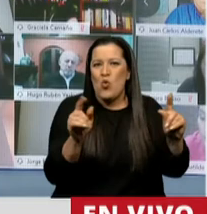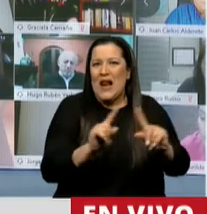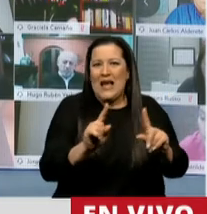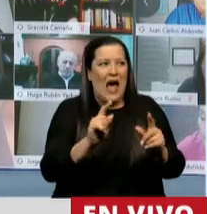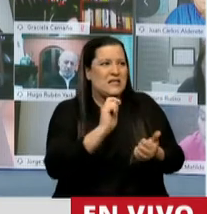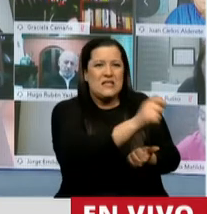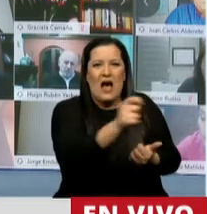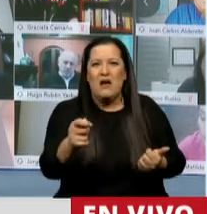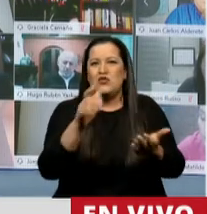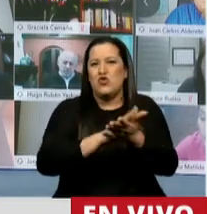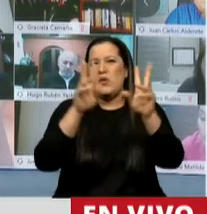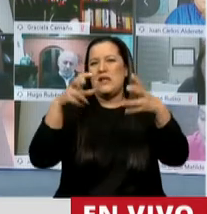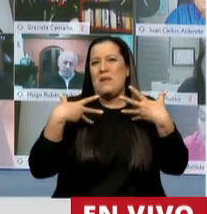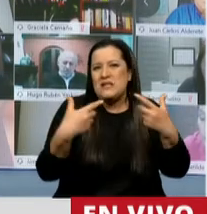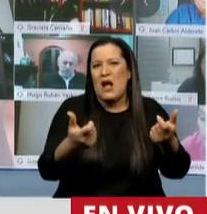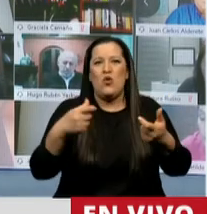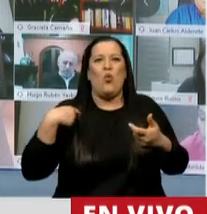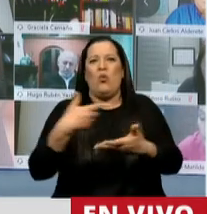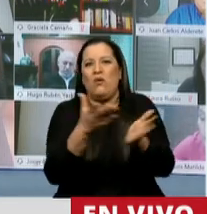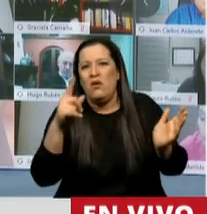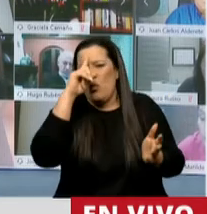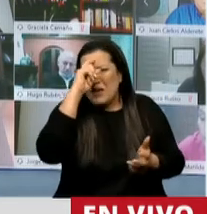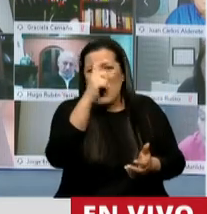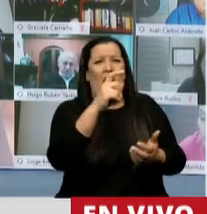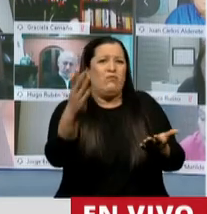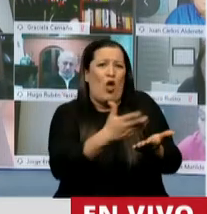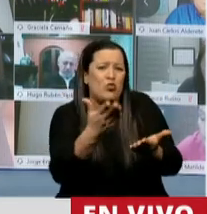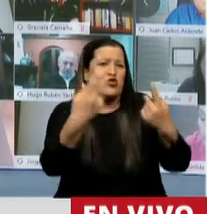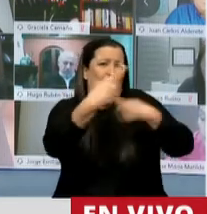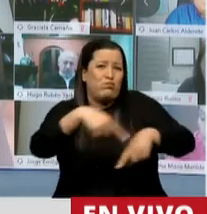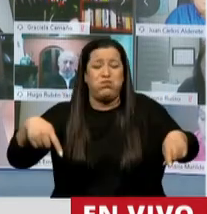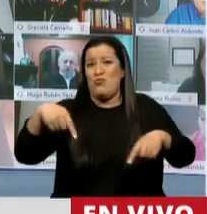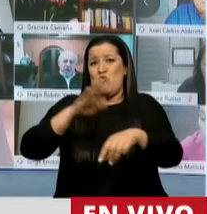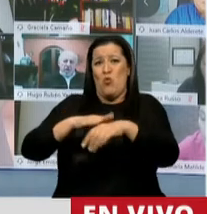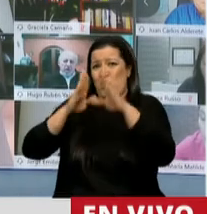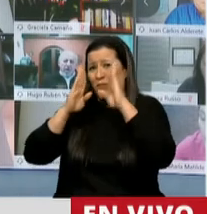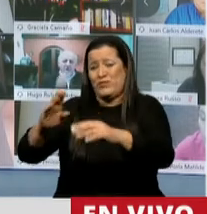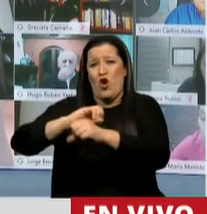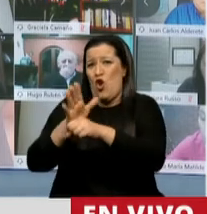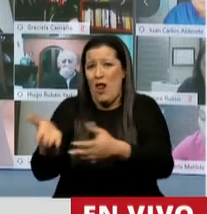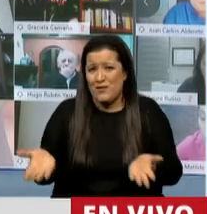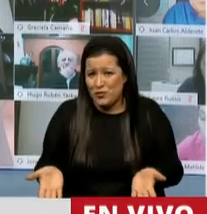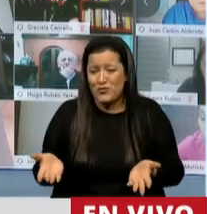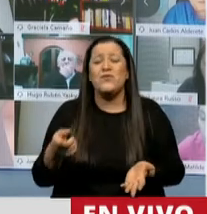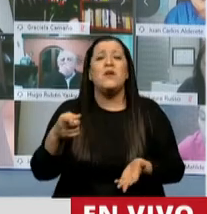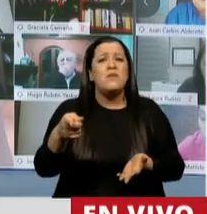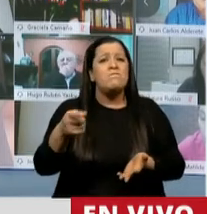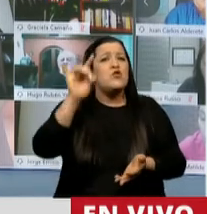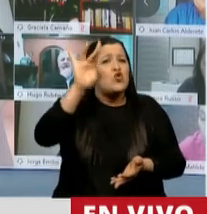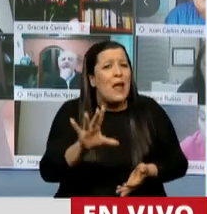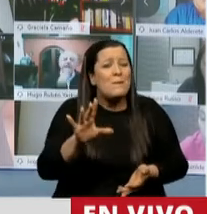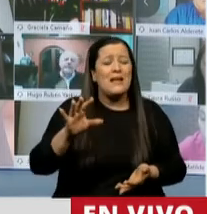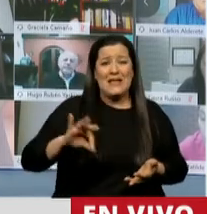necesidades sanitarias, sociales, productivas desprendidas de la emergencia. Solamente en el año